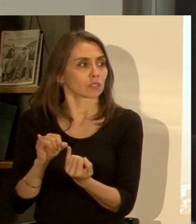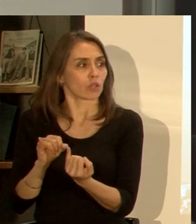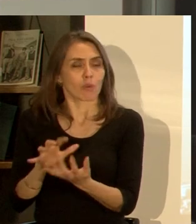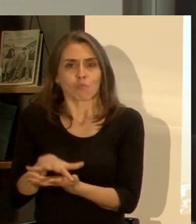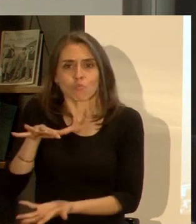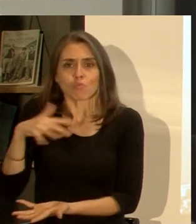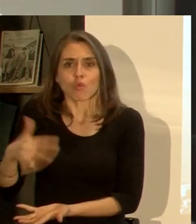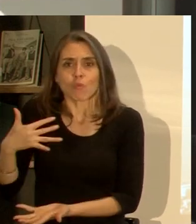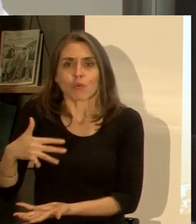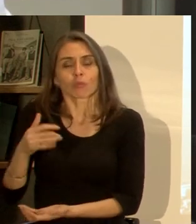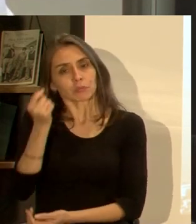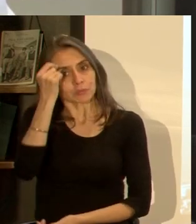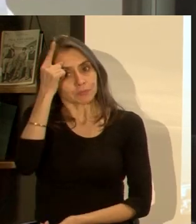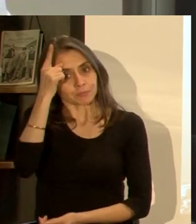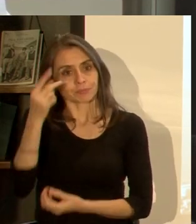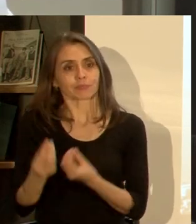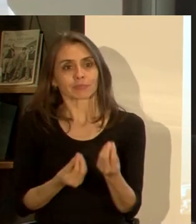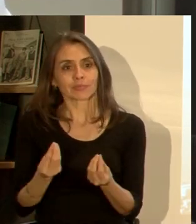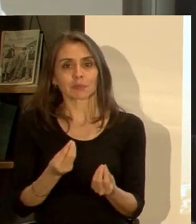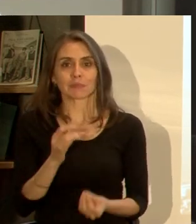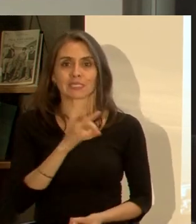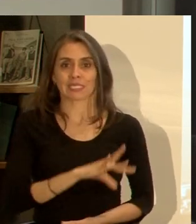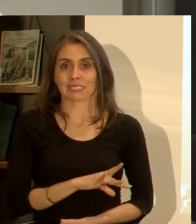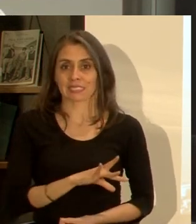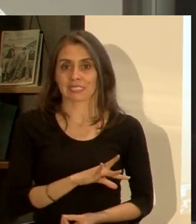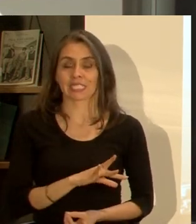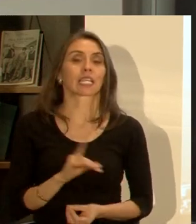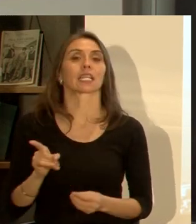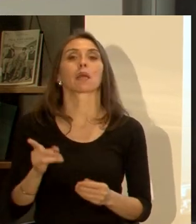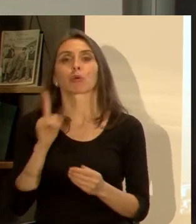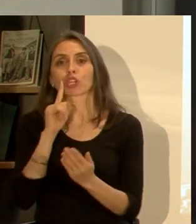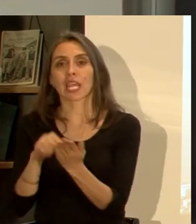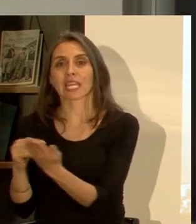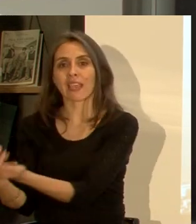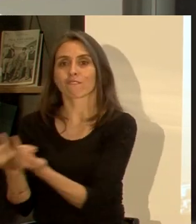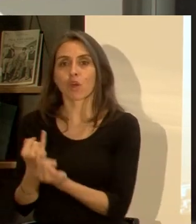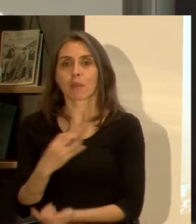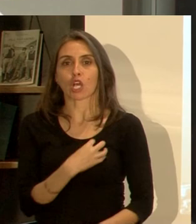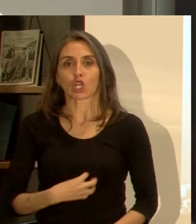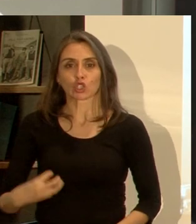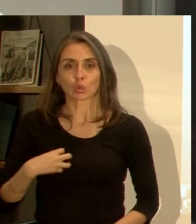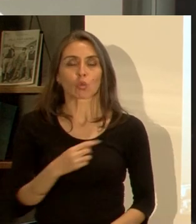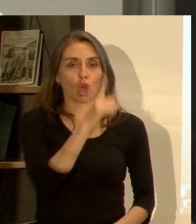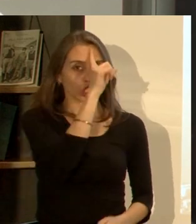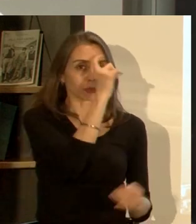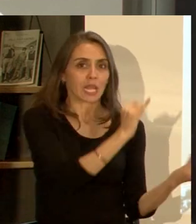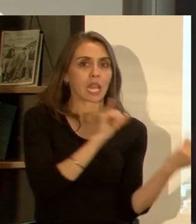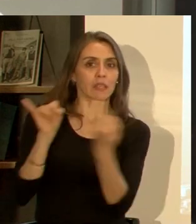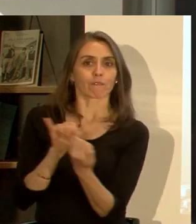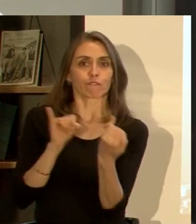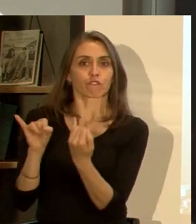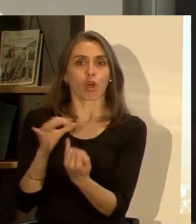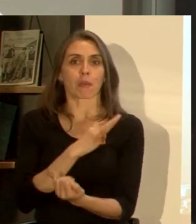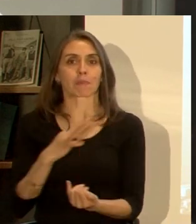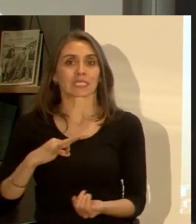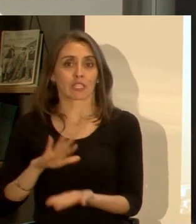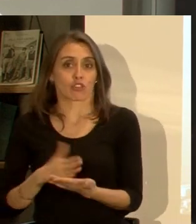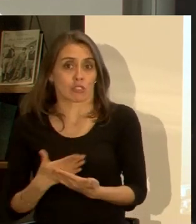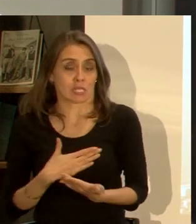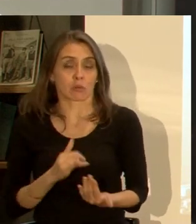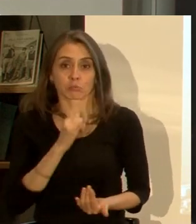importante para entender lo que le pasa a este país a través de los consultorios a través de los hospitales etcétera yo no sé